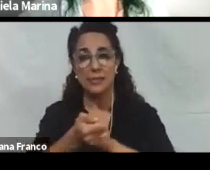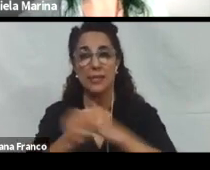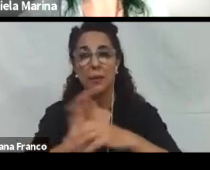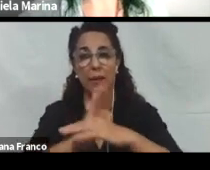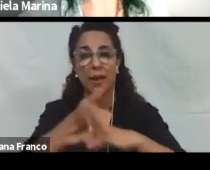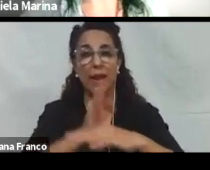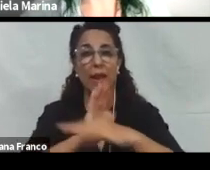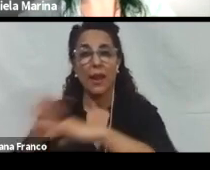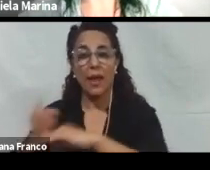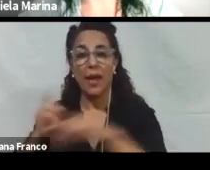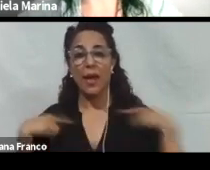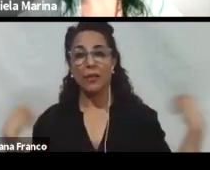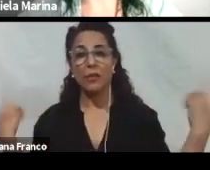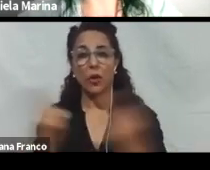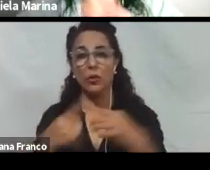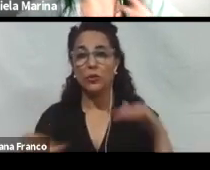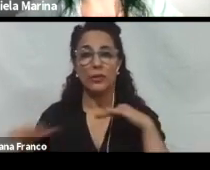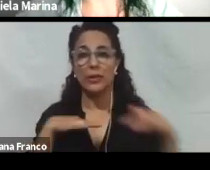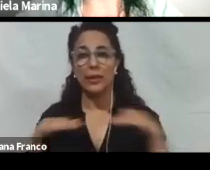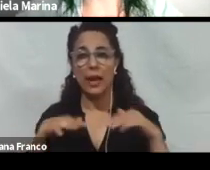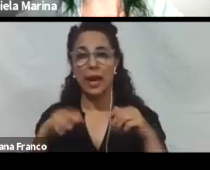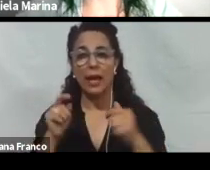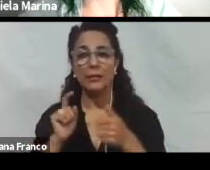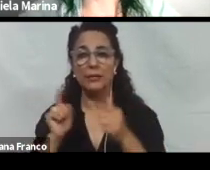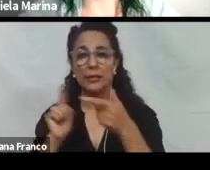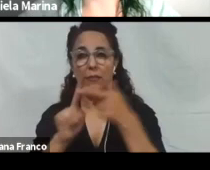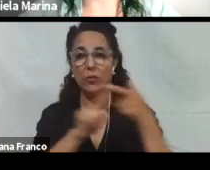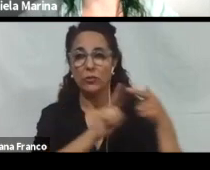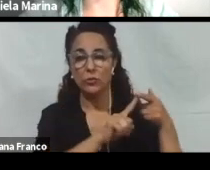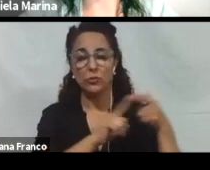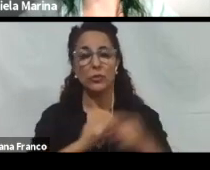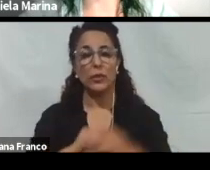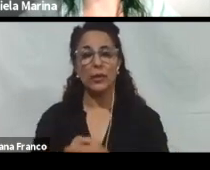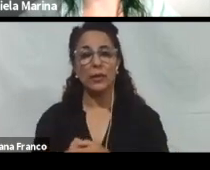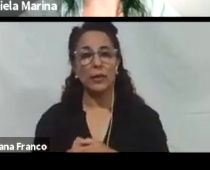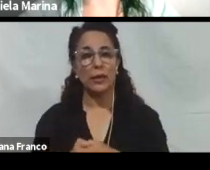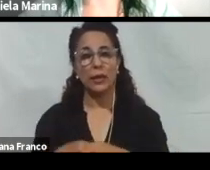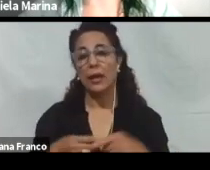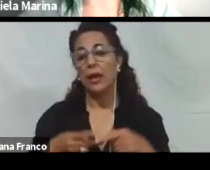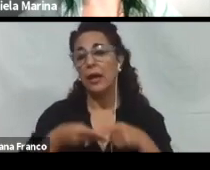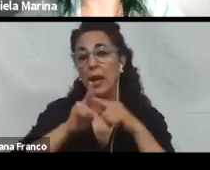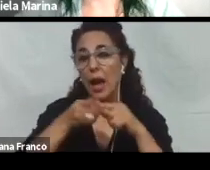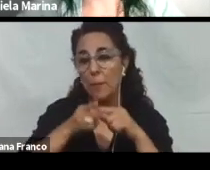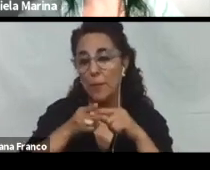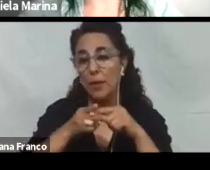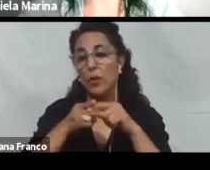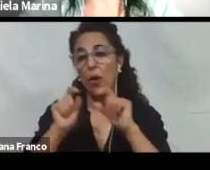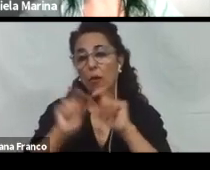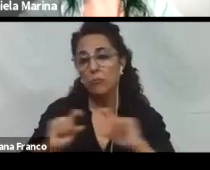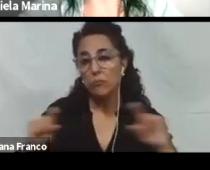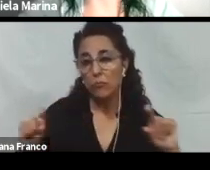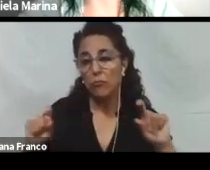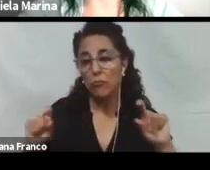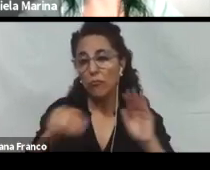Eso tiene que ver, por ejemplo, con controles interactivos. Por ejemplo, que la herramienta tenga algún formulario, o que haya